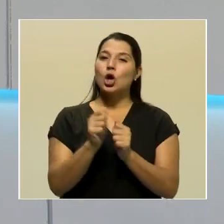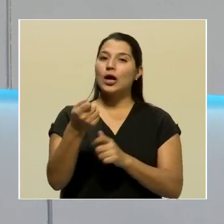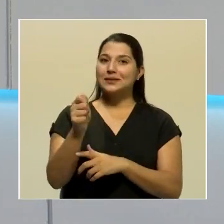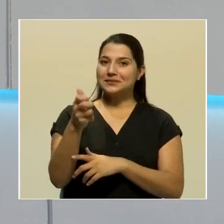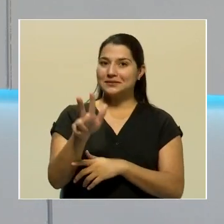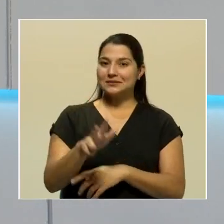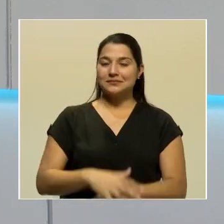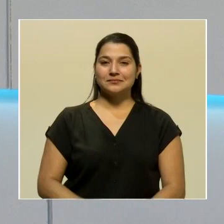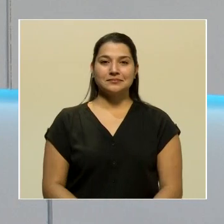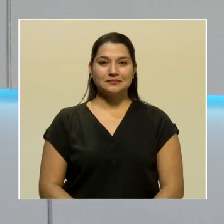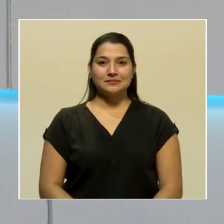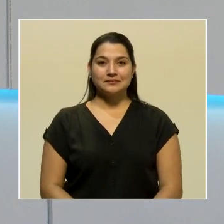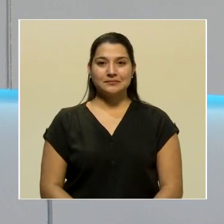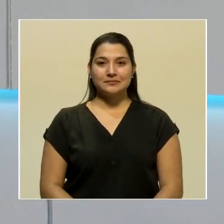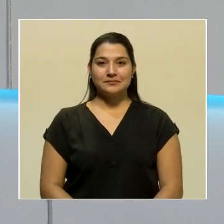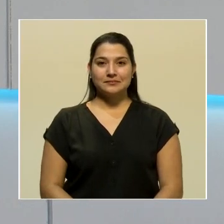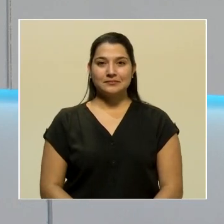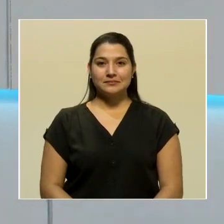13.